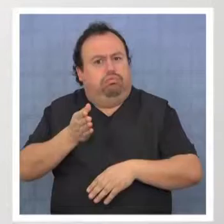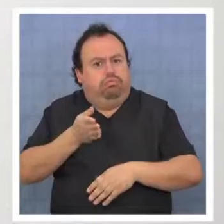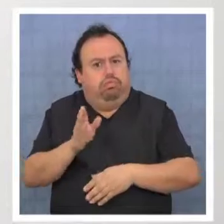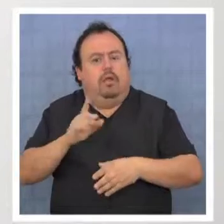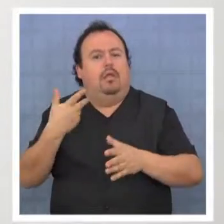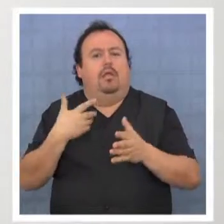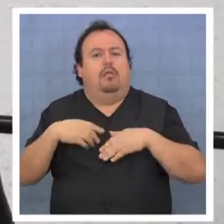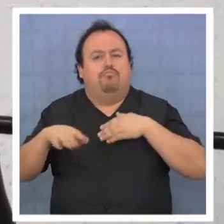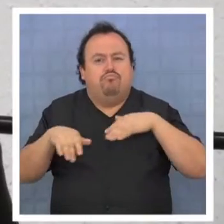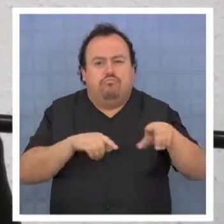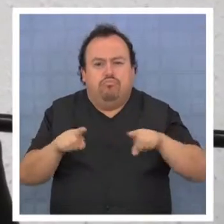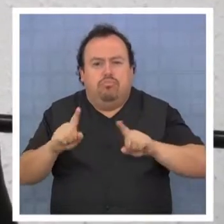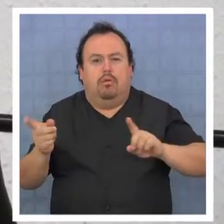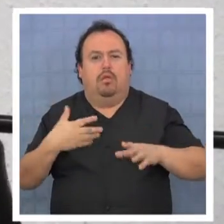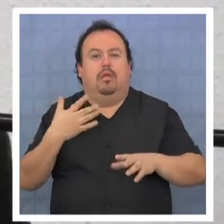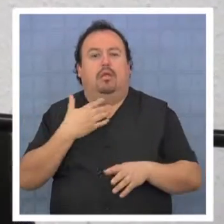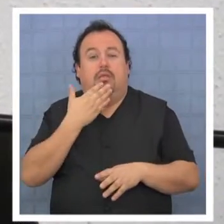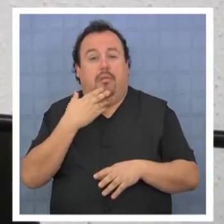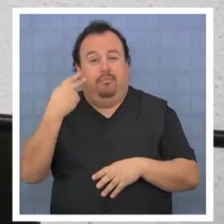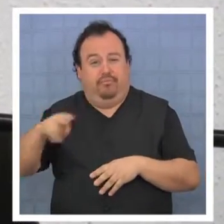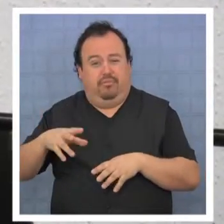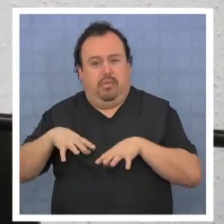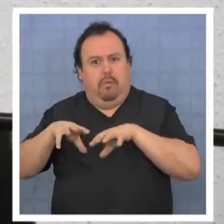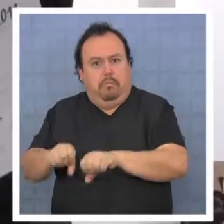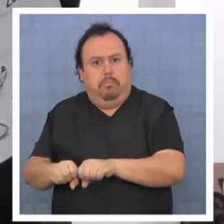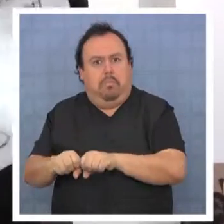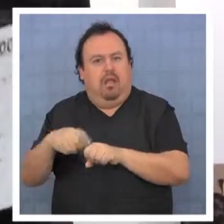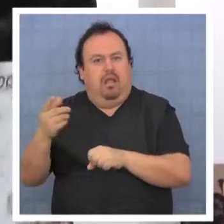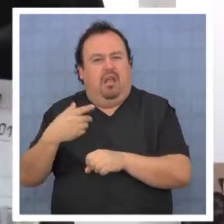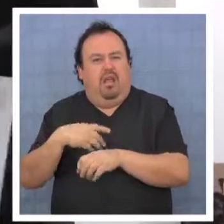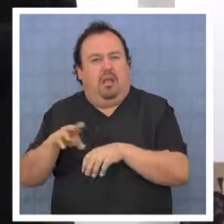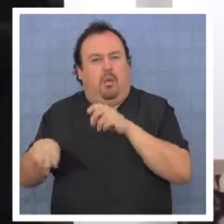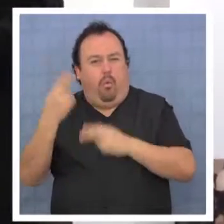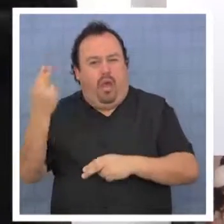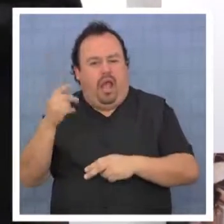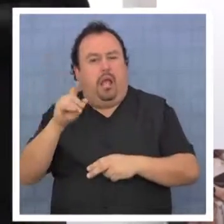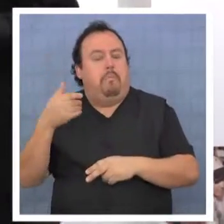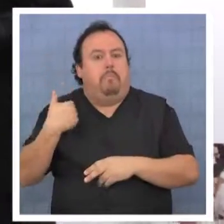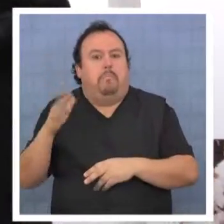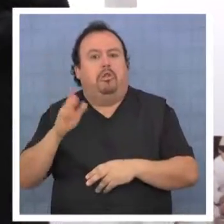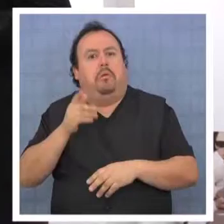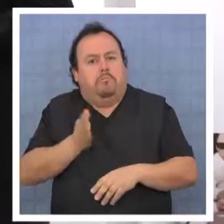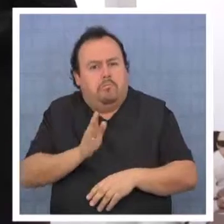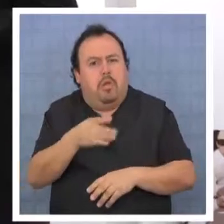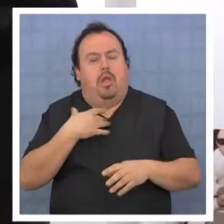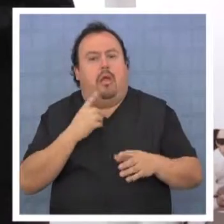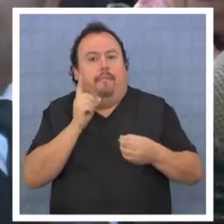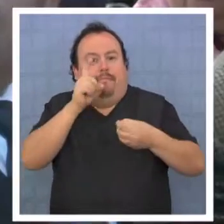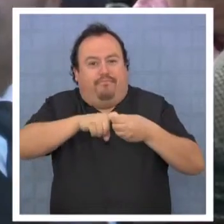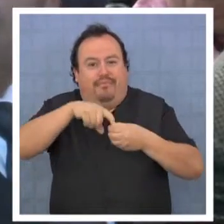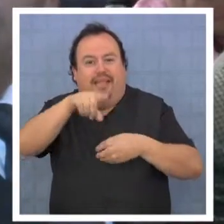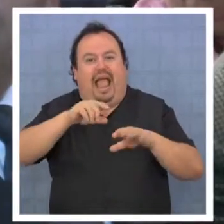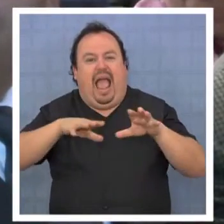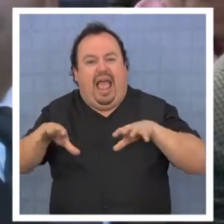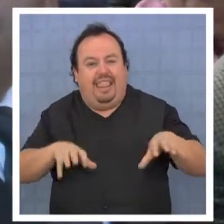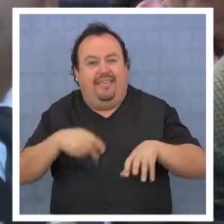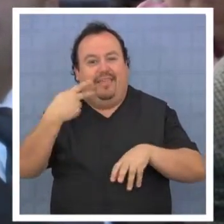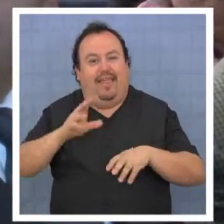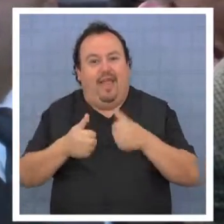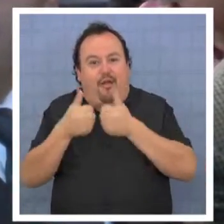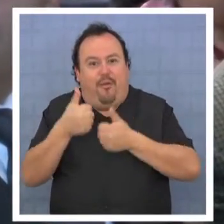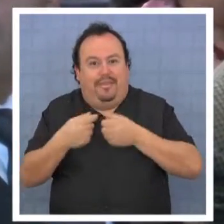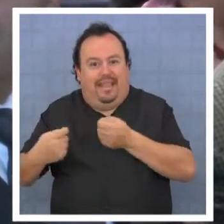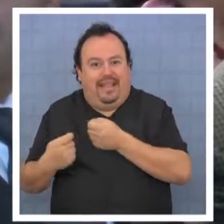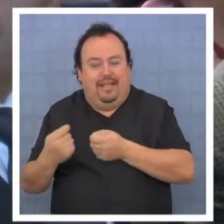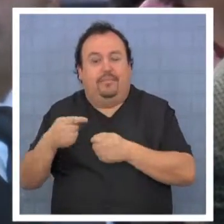participando durante las movilizaciones y toma de su liceo, reuniéndose fuera del establecimiento, una iniciativa valorada